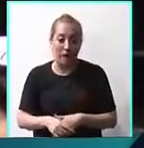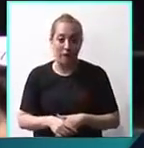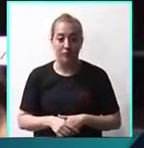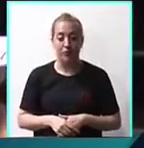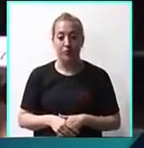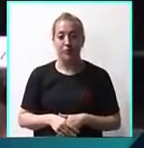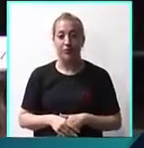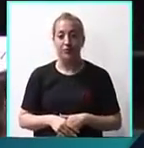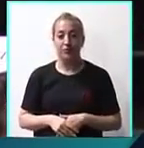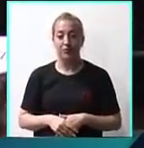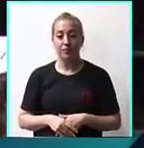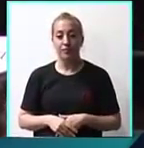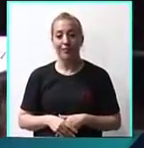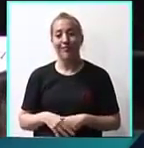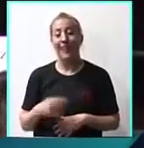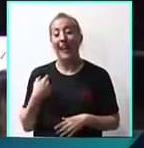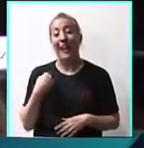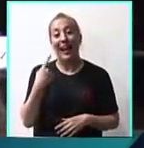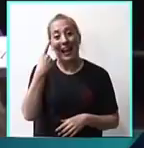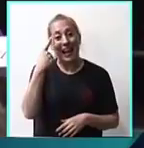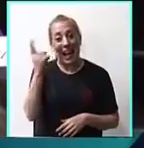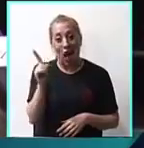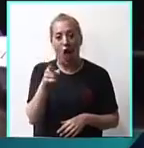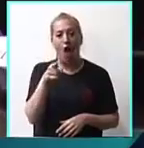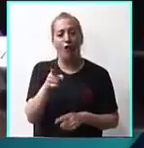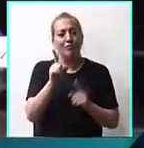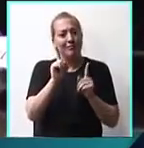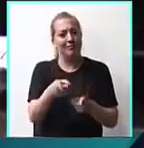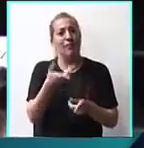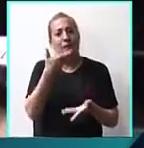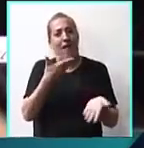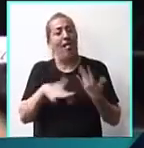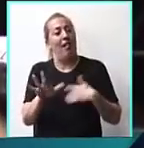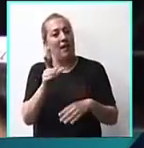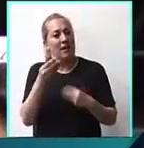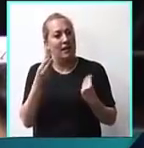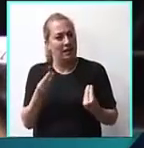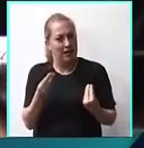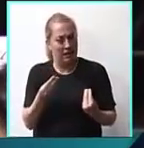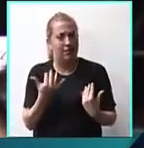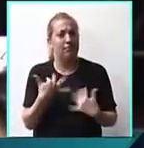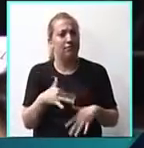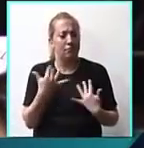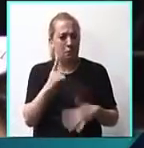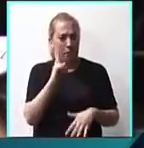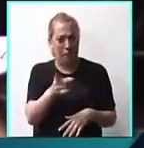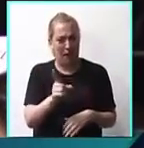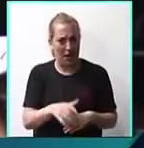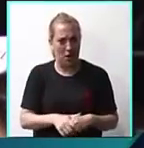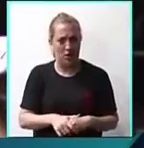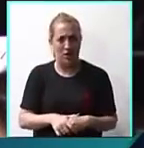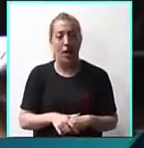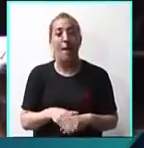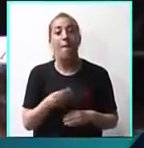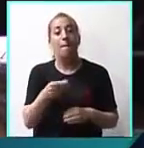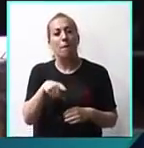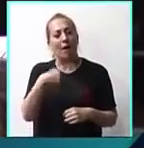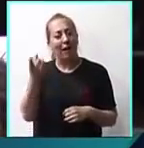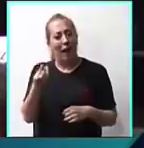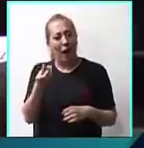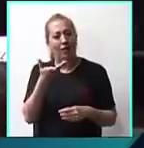Creo que la otra excusa es también sumamente peligrosa, porque la otra excusa